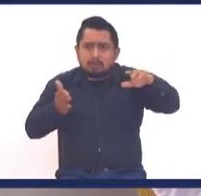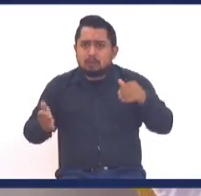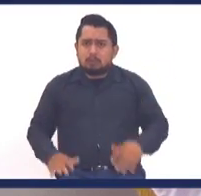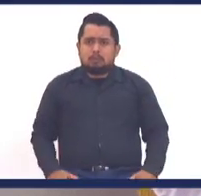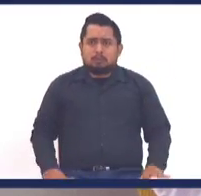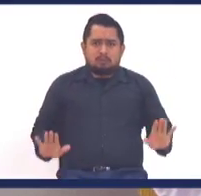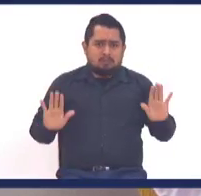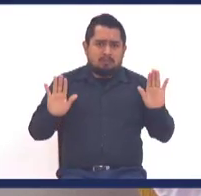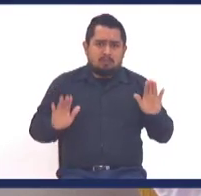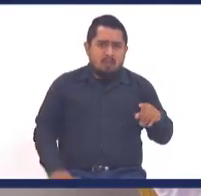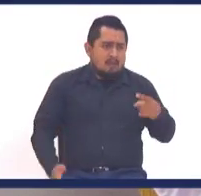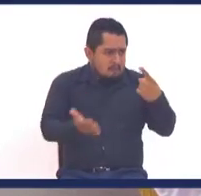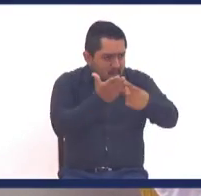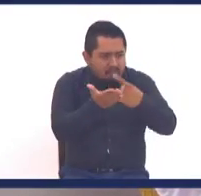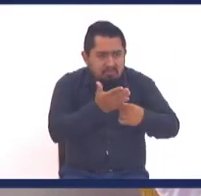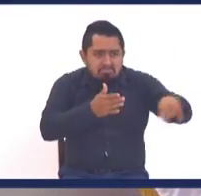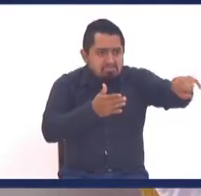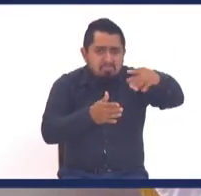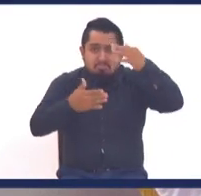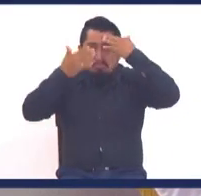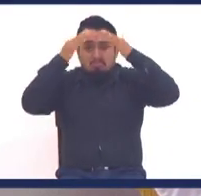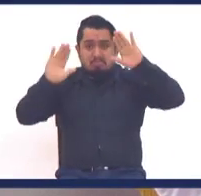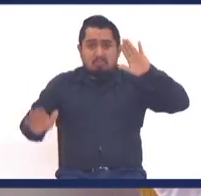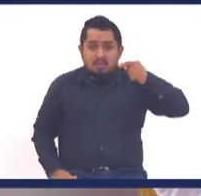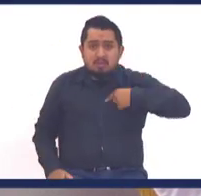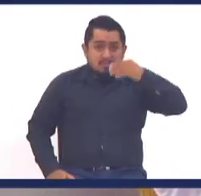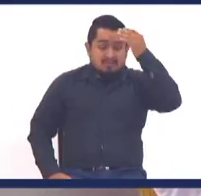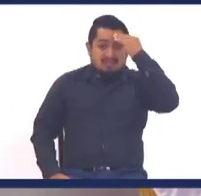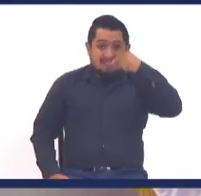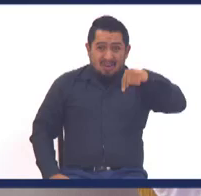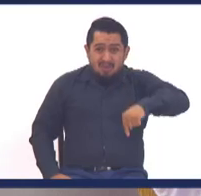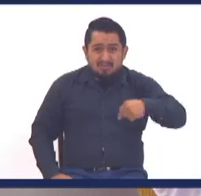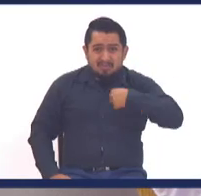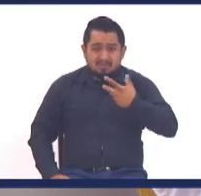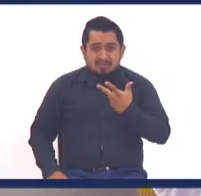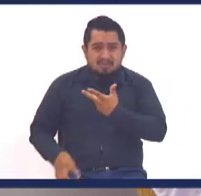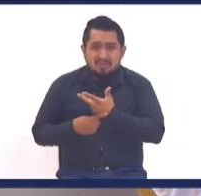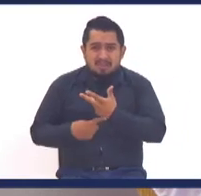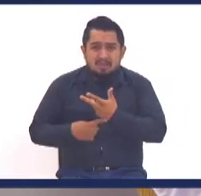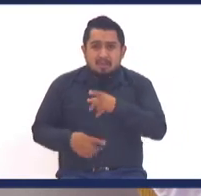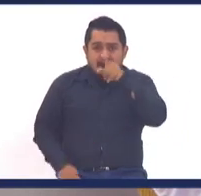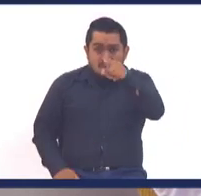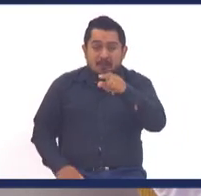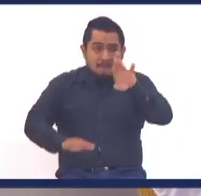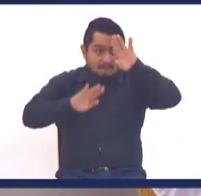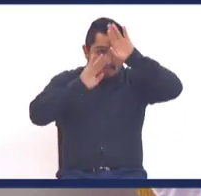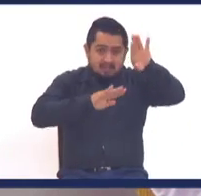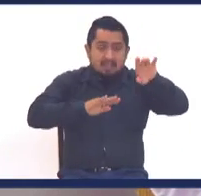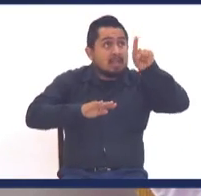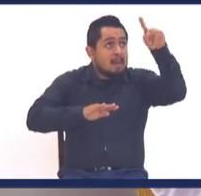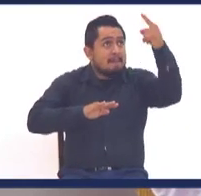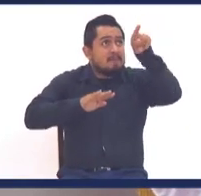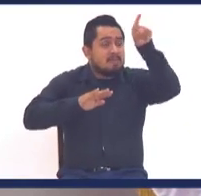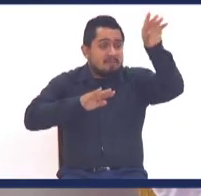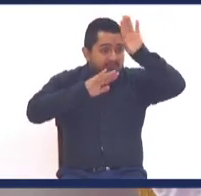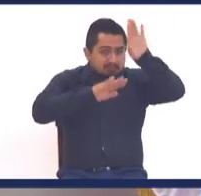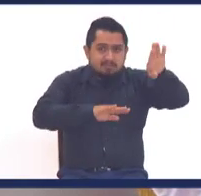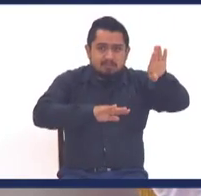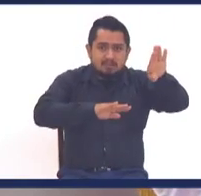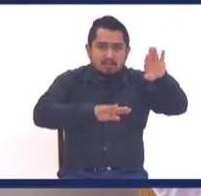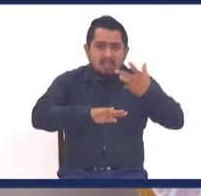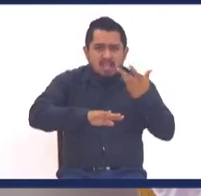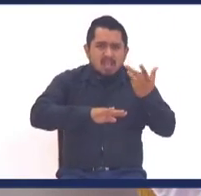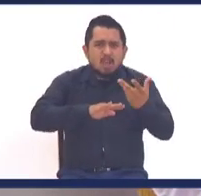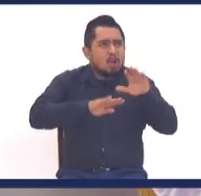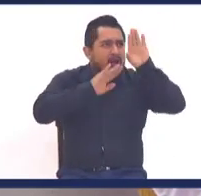y el ejecutivo, si es bueno o es malo, no lo sé, lo que sí sé, es que debemos de respetar a Dios, y la única manera